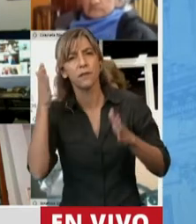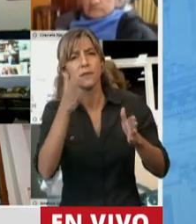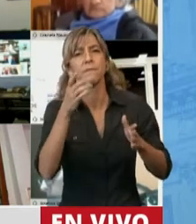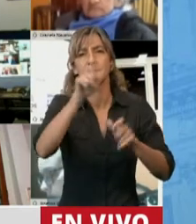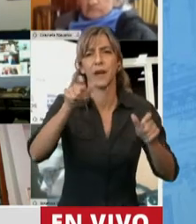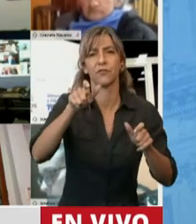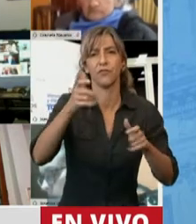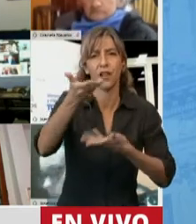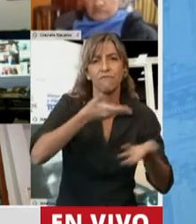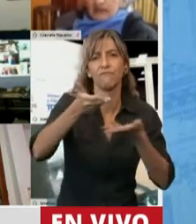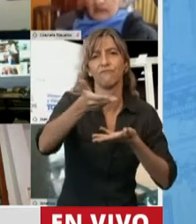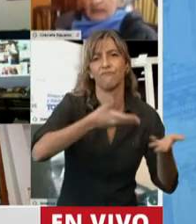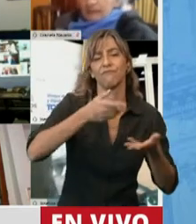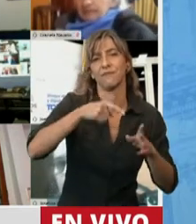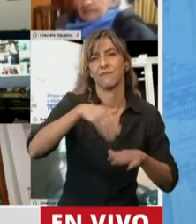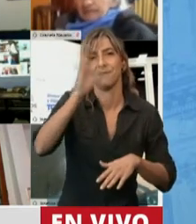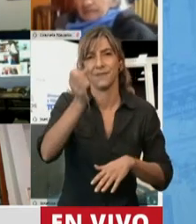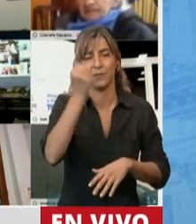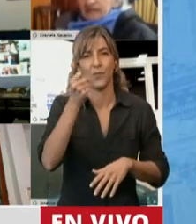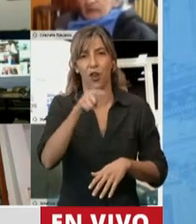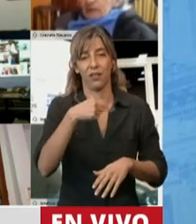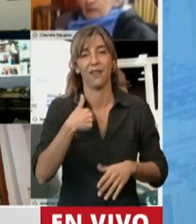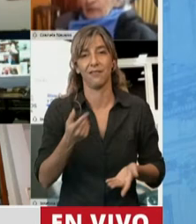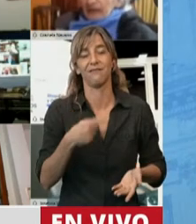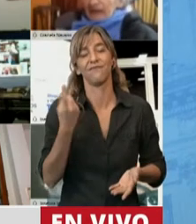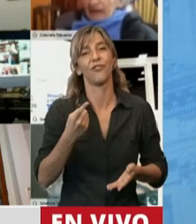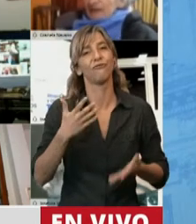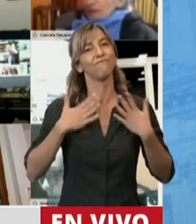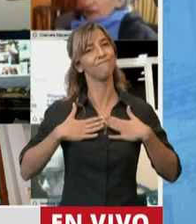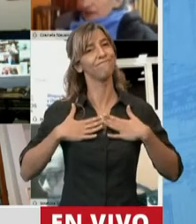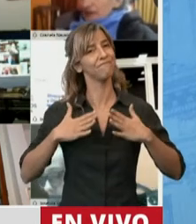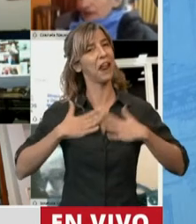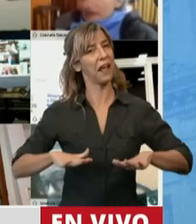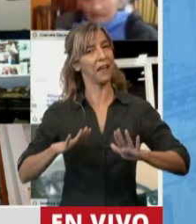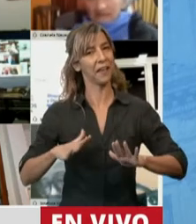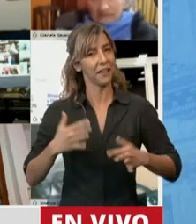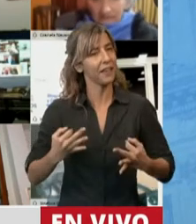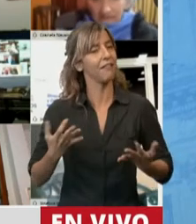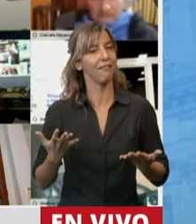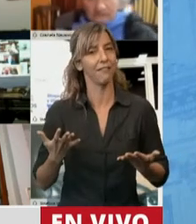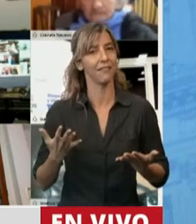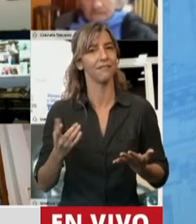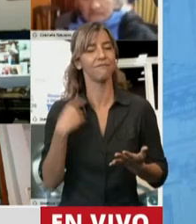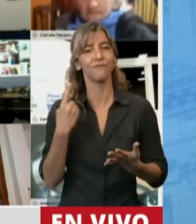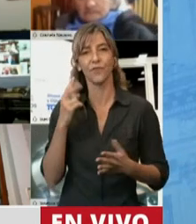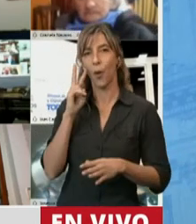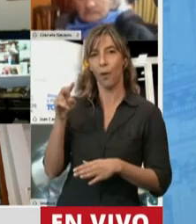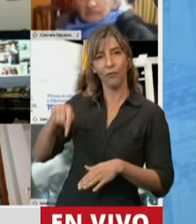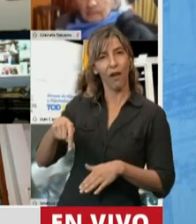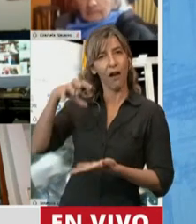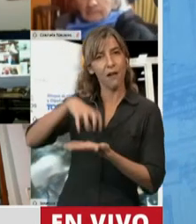Presidente, estamos ayudando a un ensayo que el Ministerio de Salud está llevando adelante